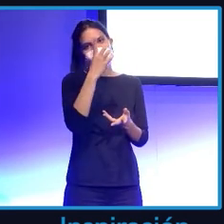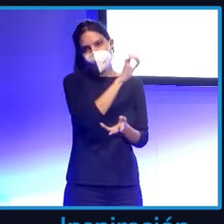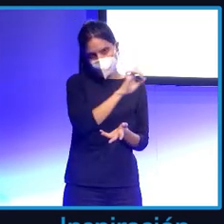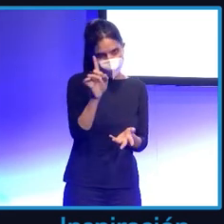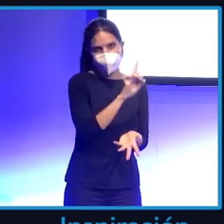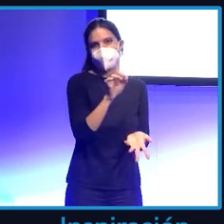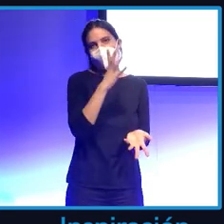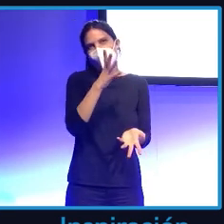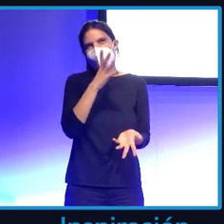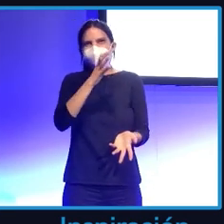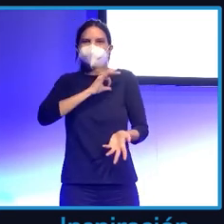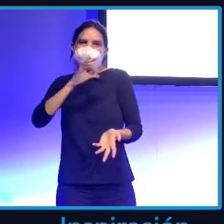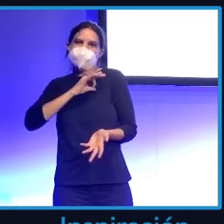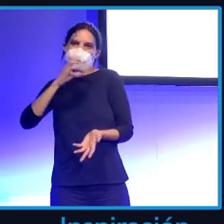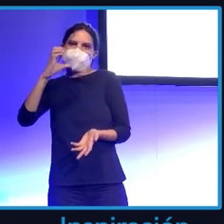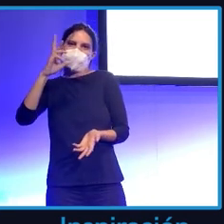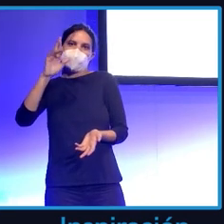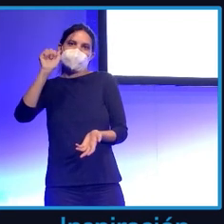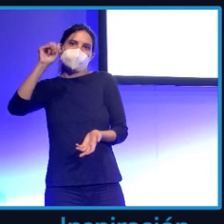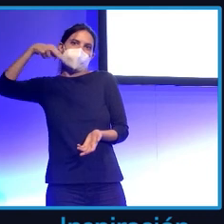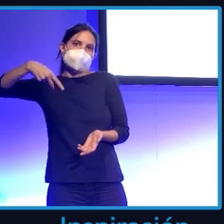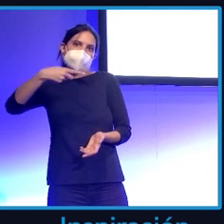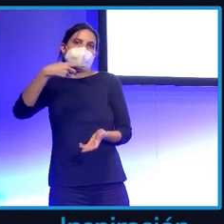páginas mayores.